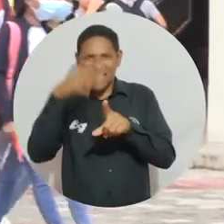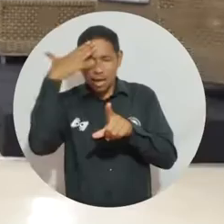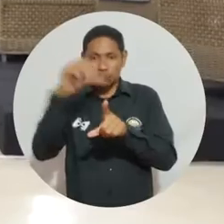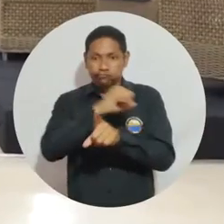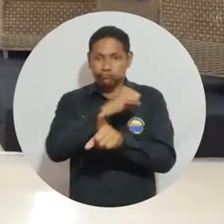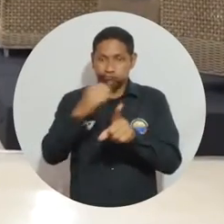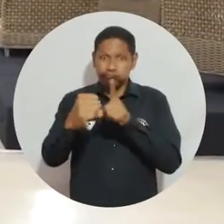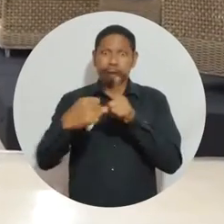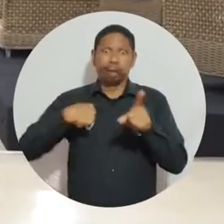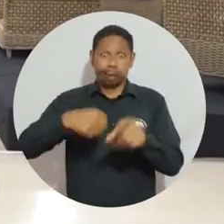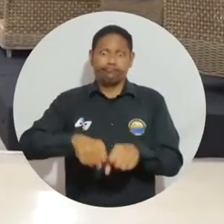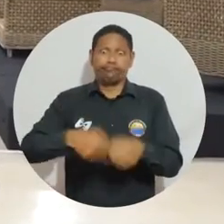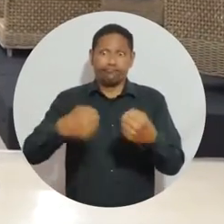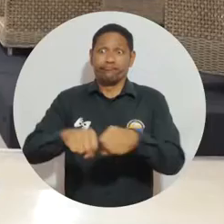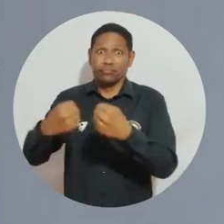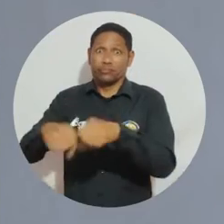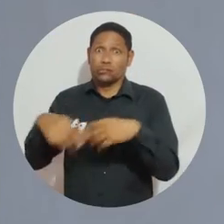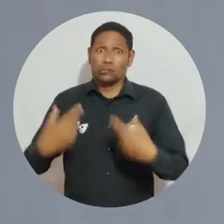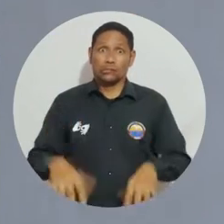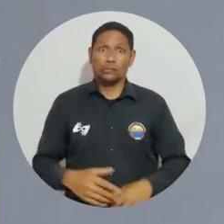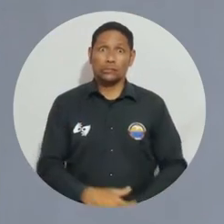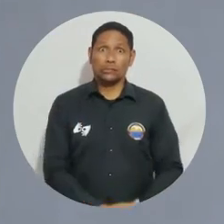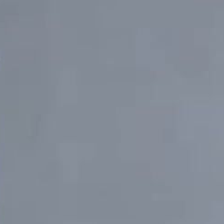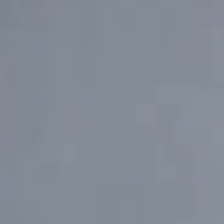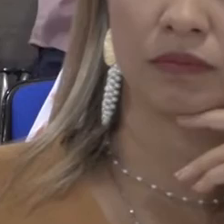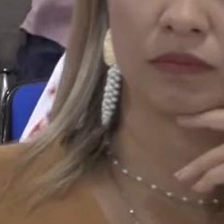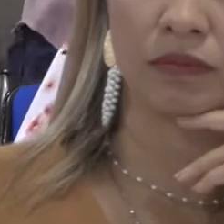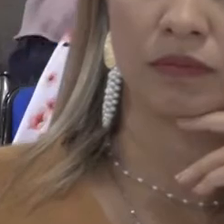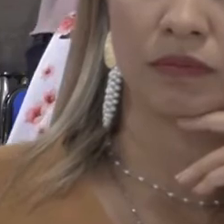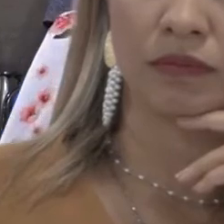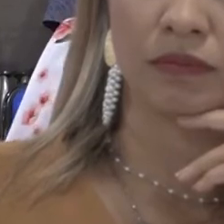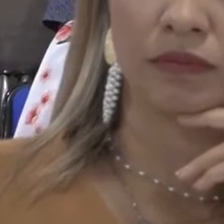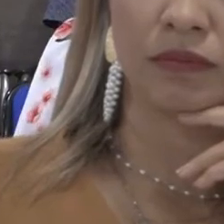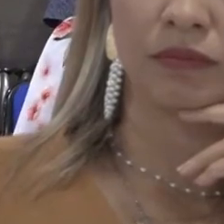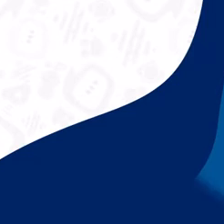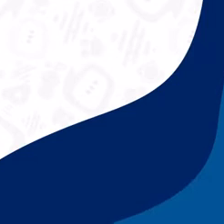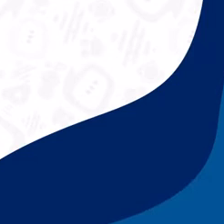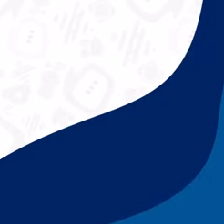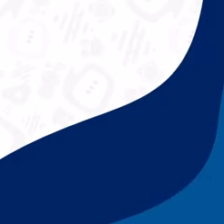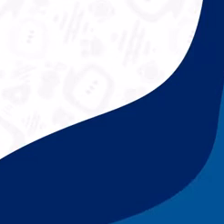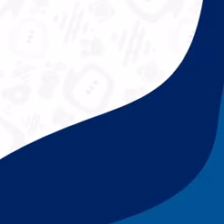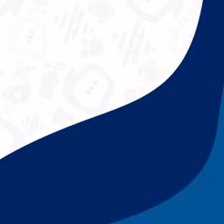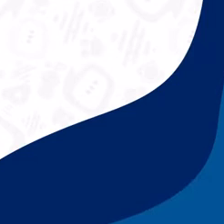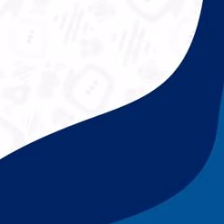a ir disminuyendo los efectos que ya como sociedad le hemos generado al cambio climático.